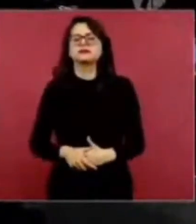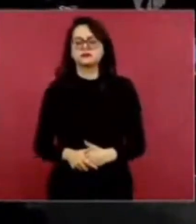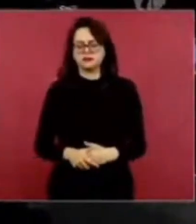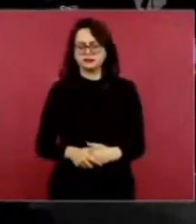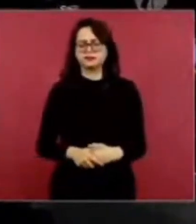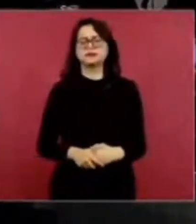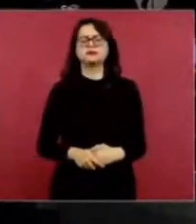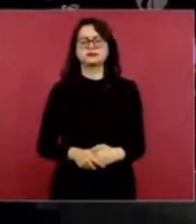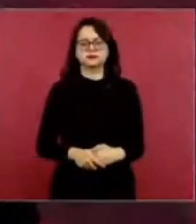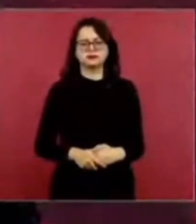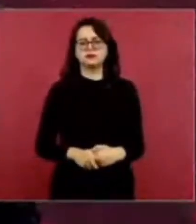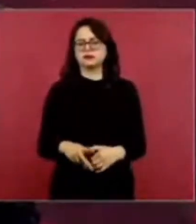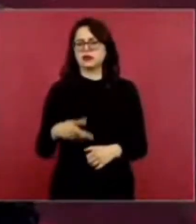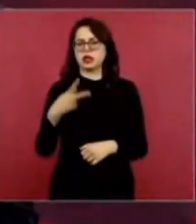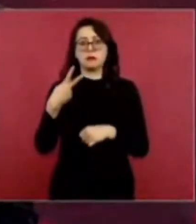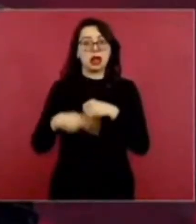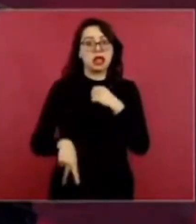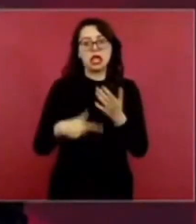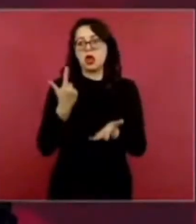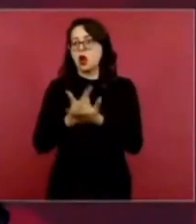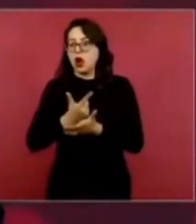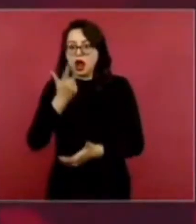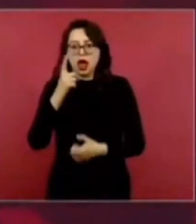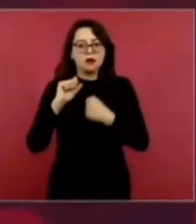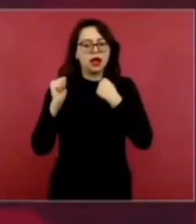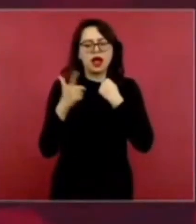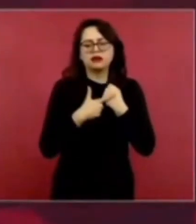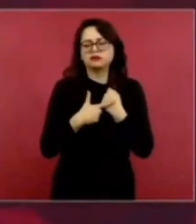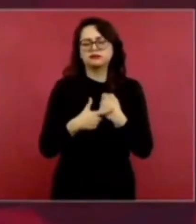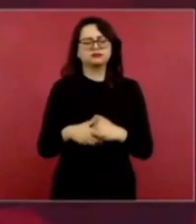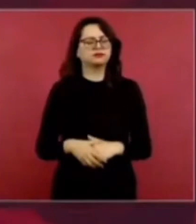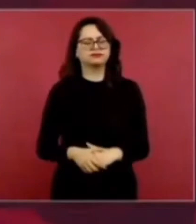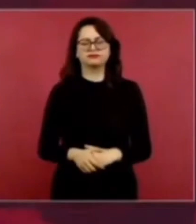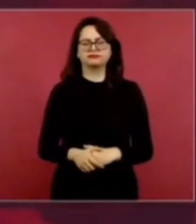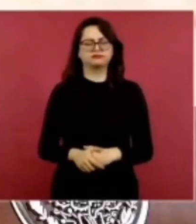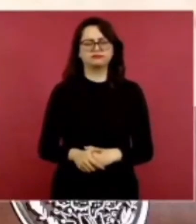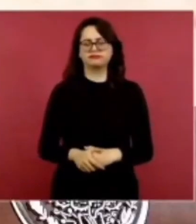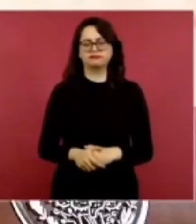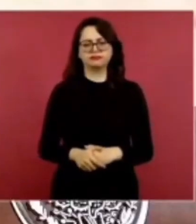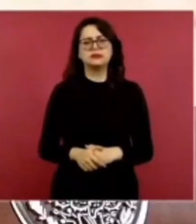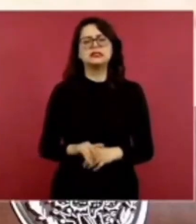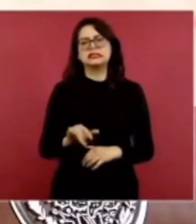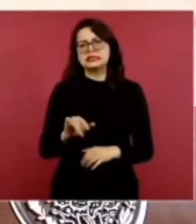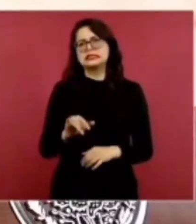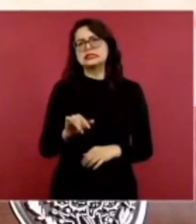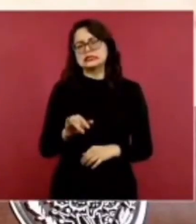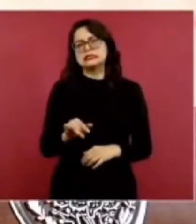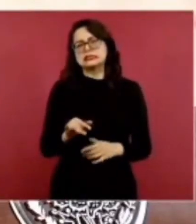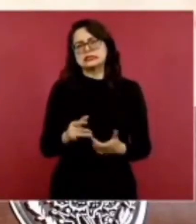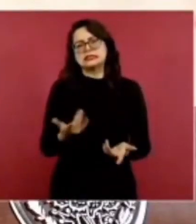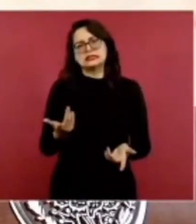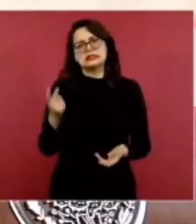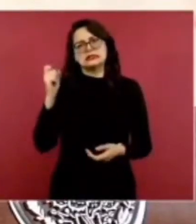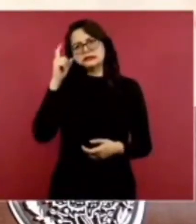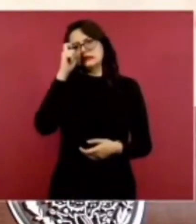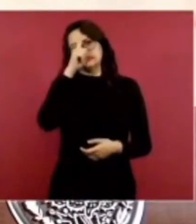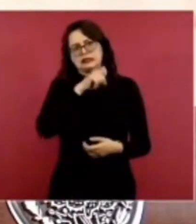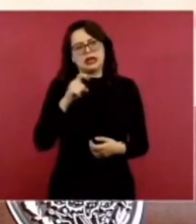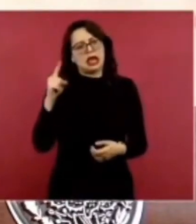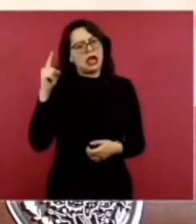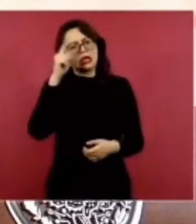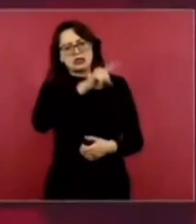nos afecta mucho. O sea, sí hay ya protestas